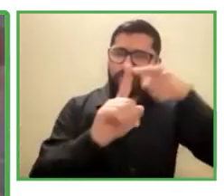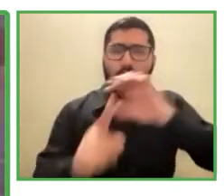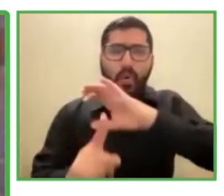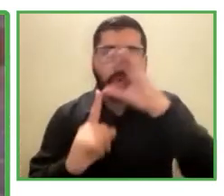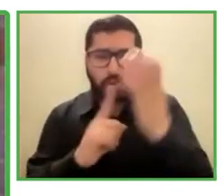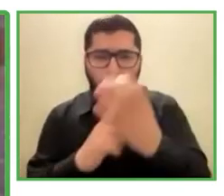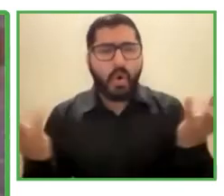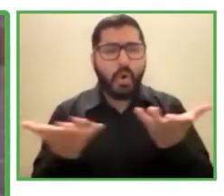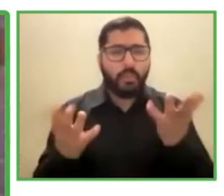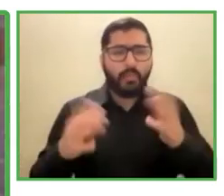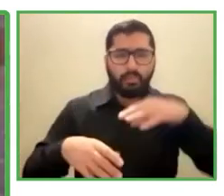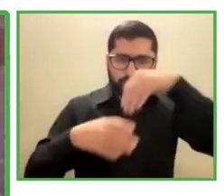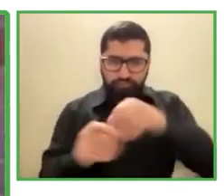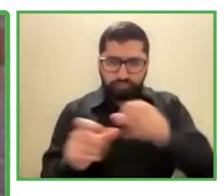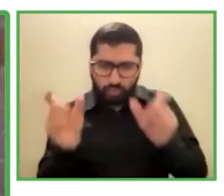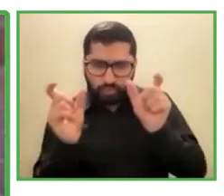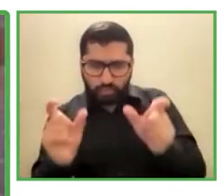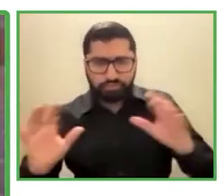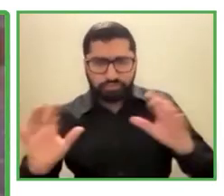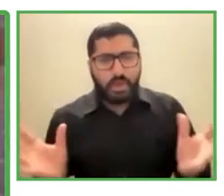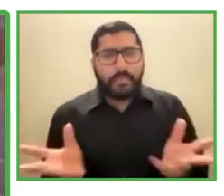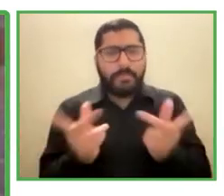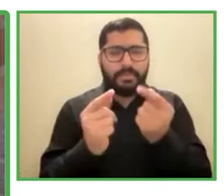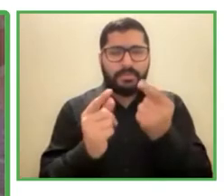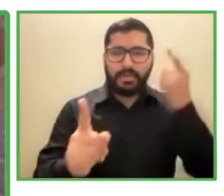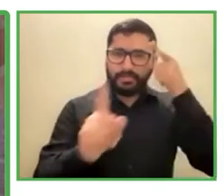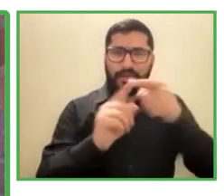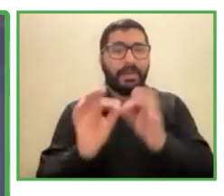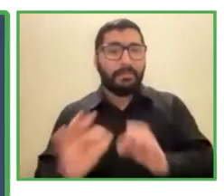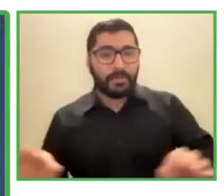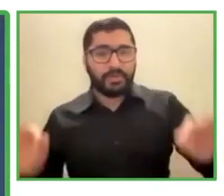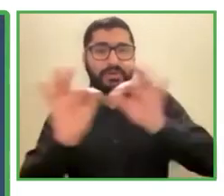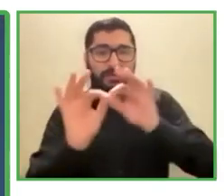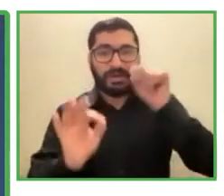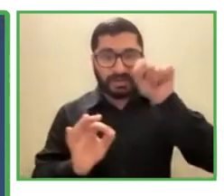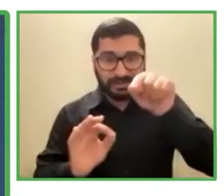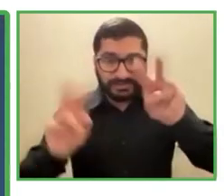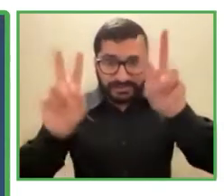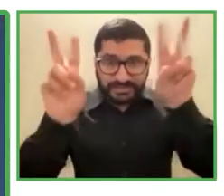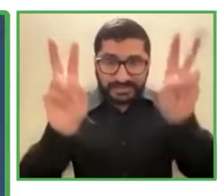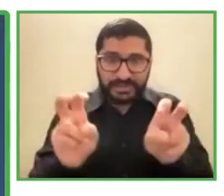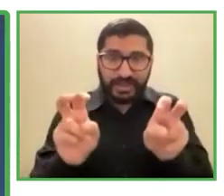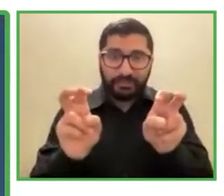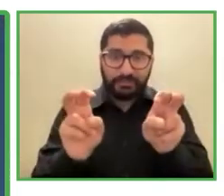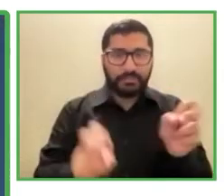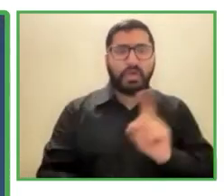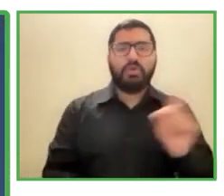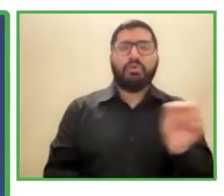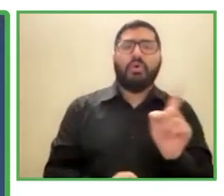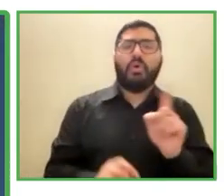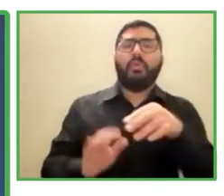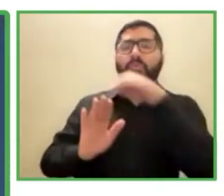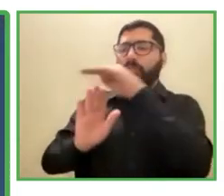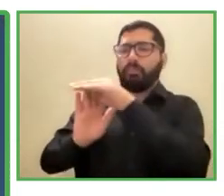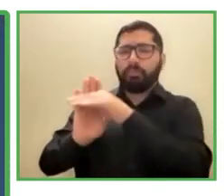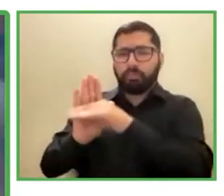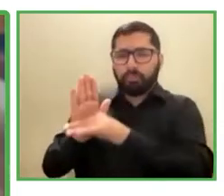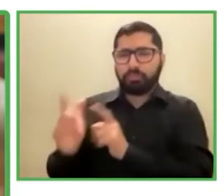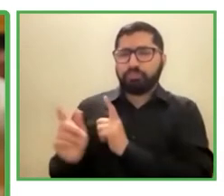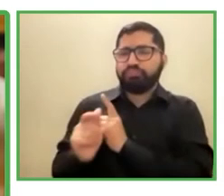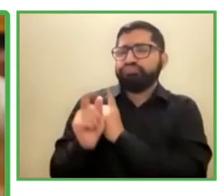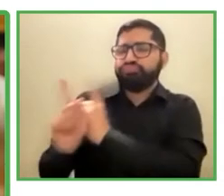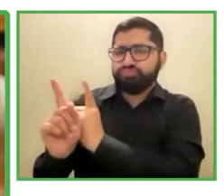una manera muy única, y esto nos requiere que los líderes se concentren en los resultados